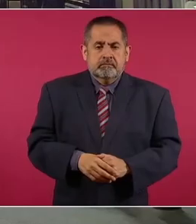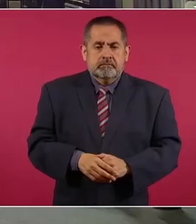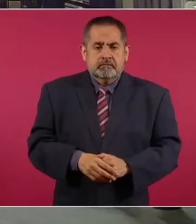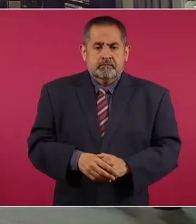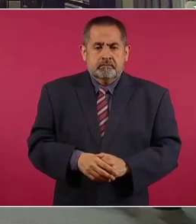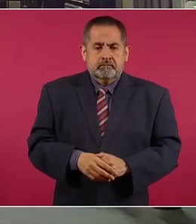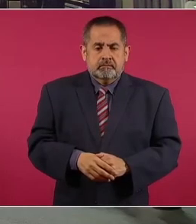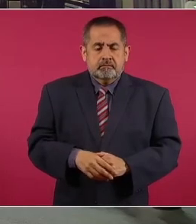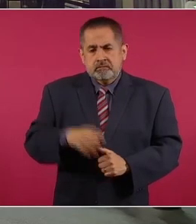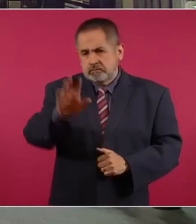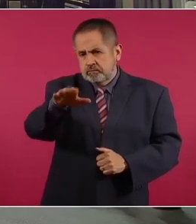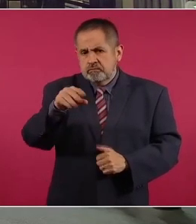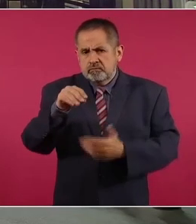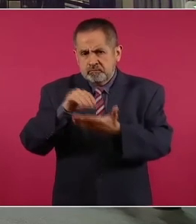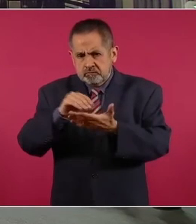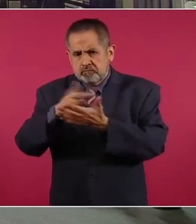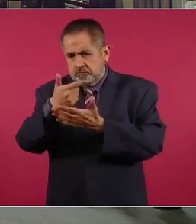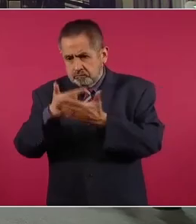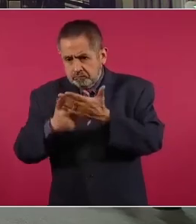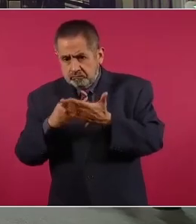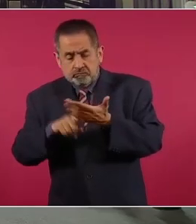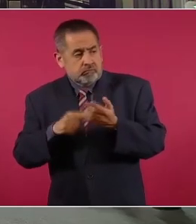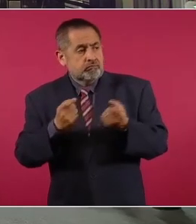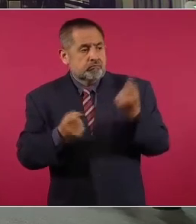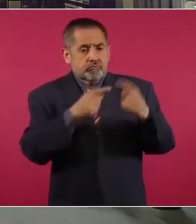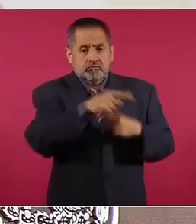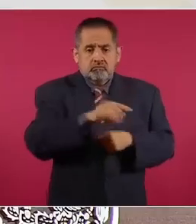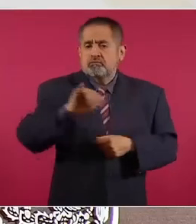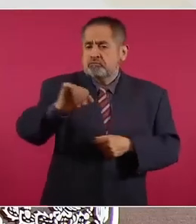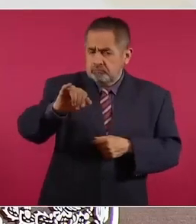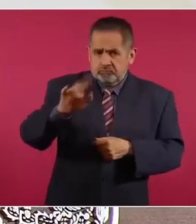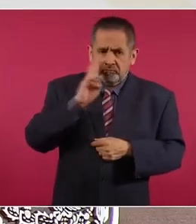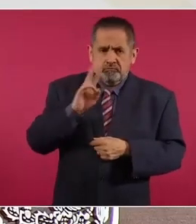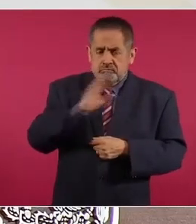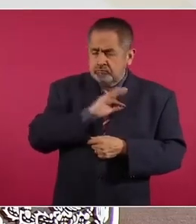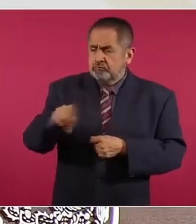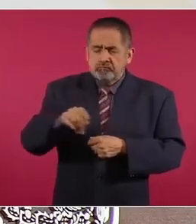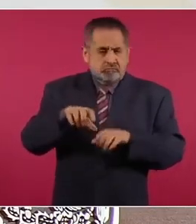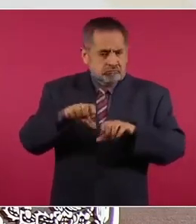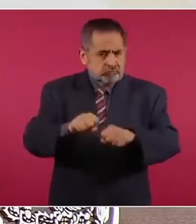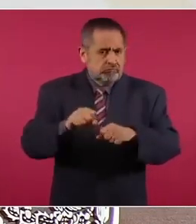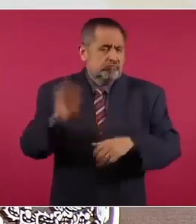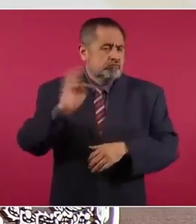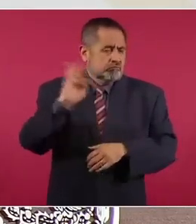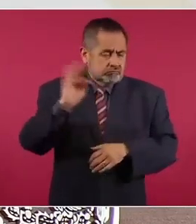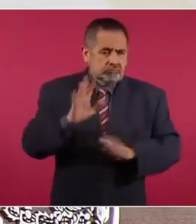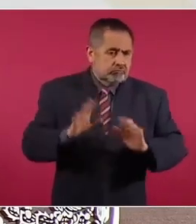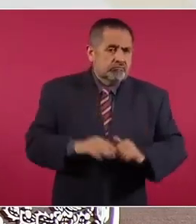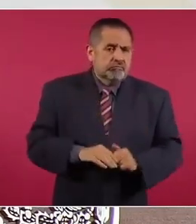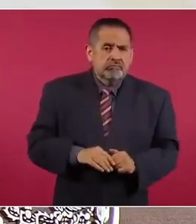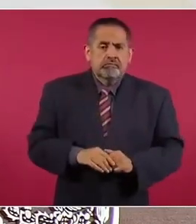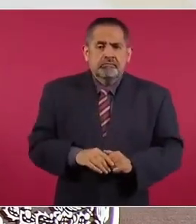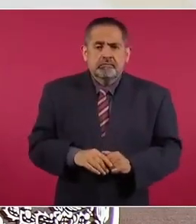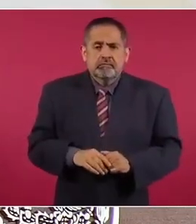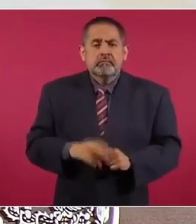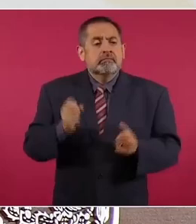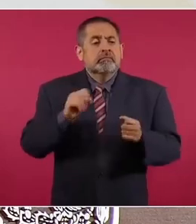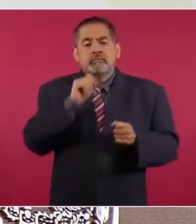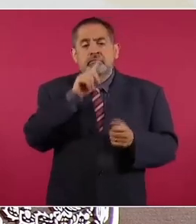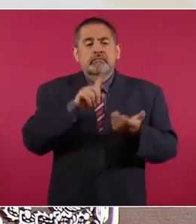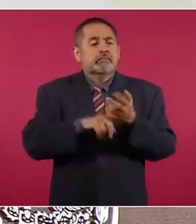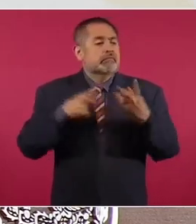allí funcionarios que participaron en la verdad histórica posiblemente y también gente